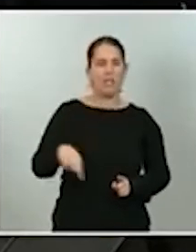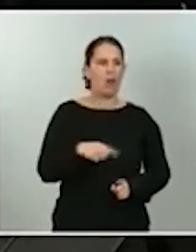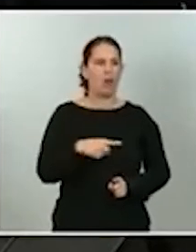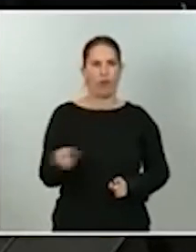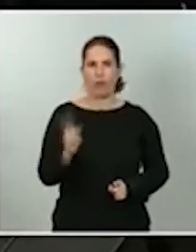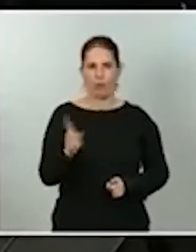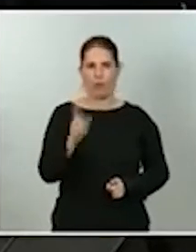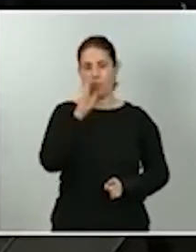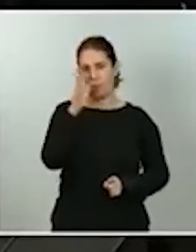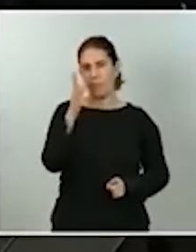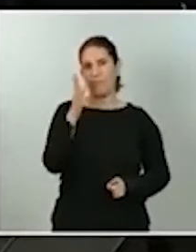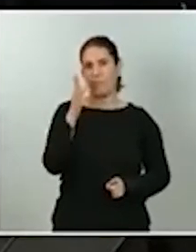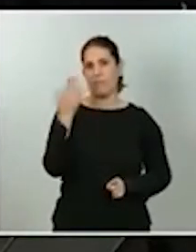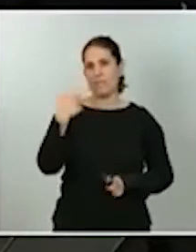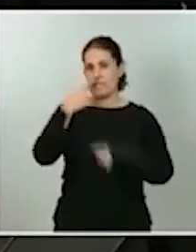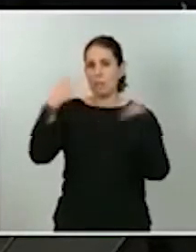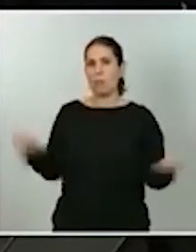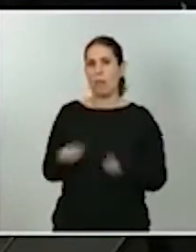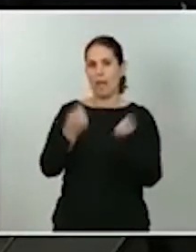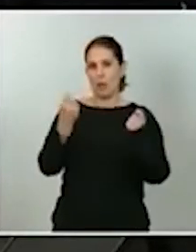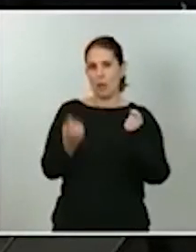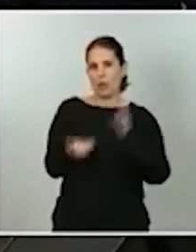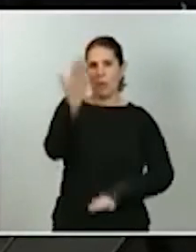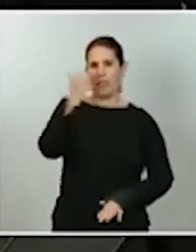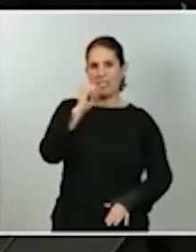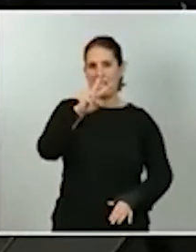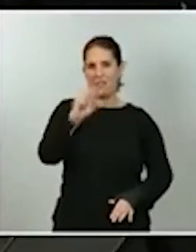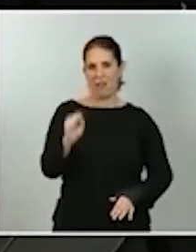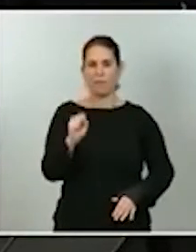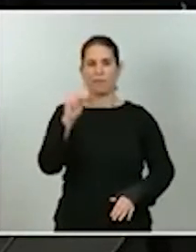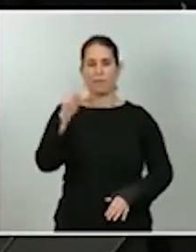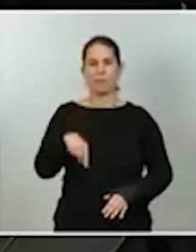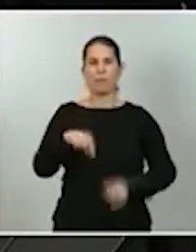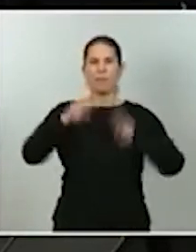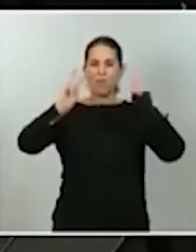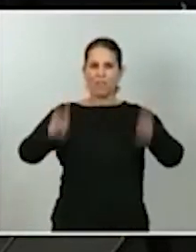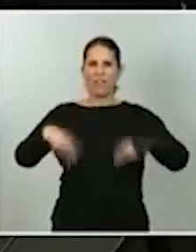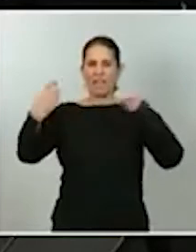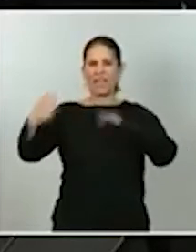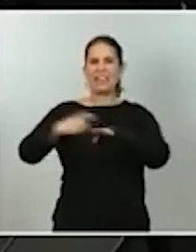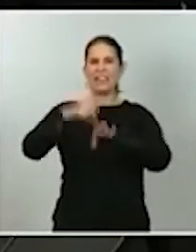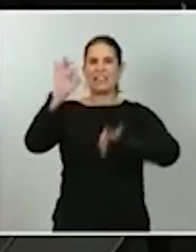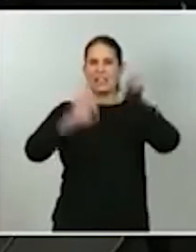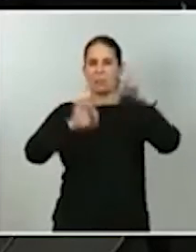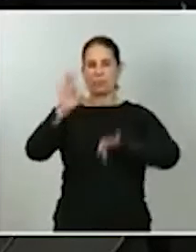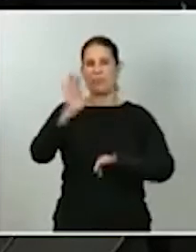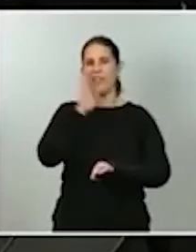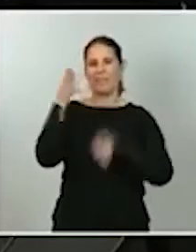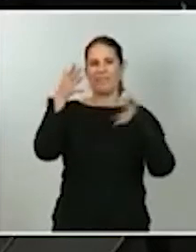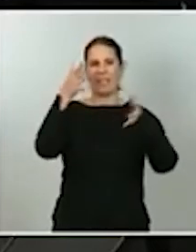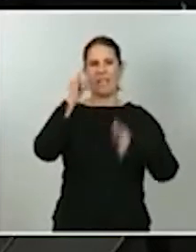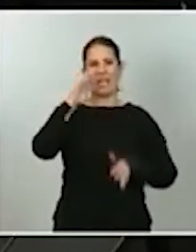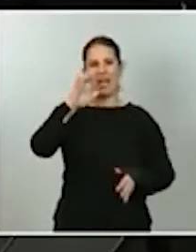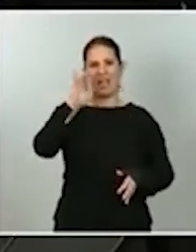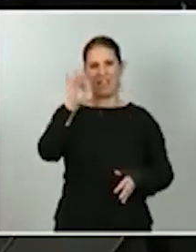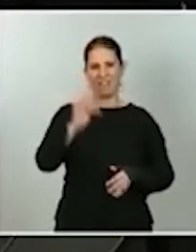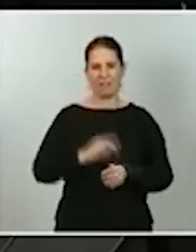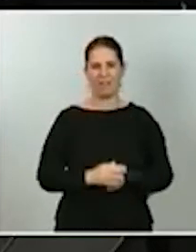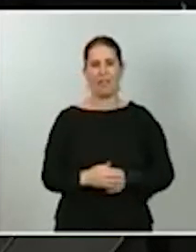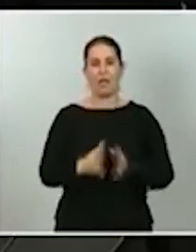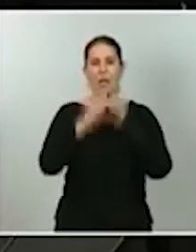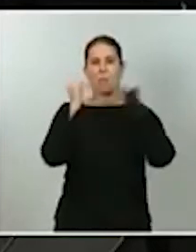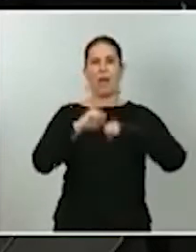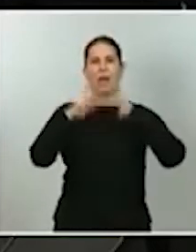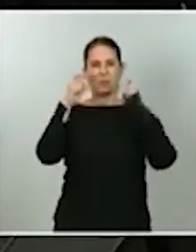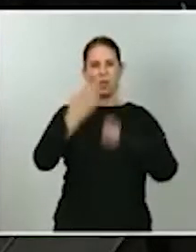se están publicando y si piensan modificar los tipos, como recomienda la AIREF. Y una cuestión sobre el pacto con los ayuntamientos del déficit del